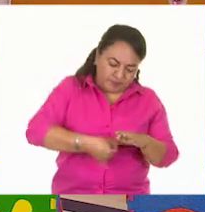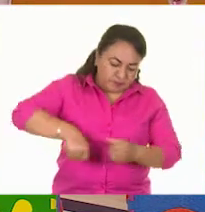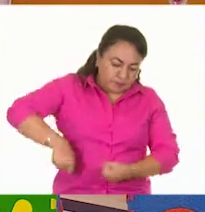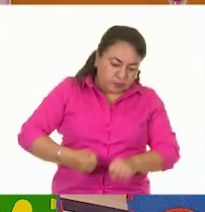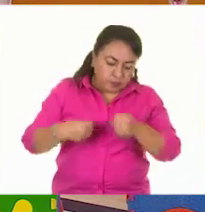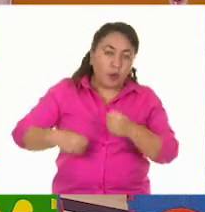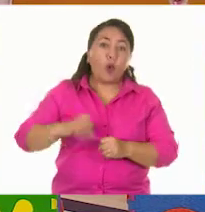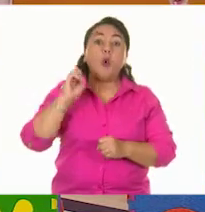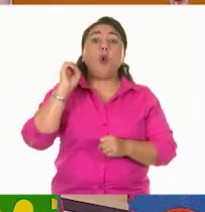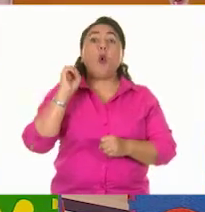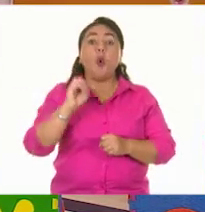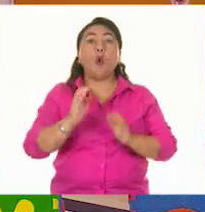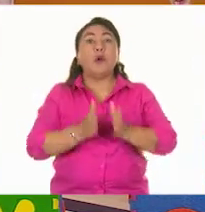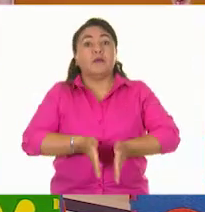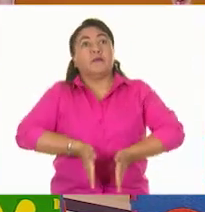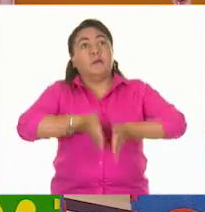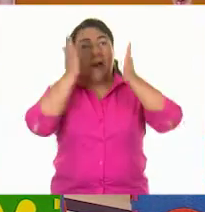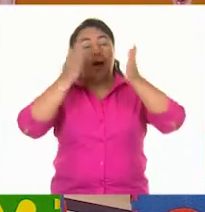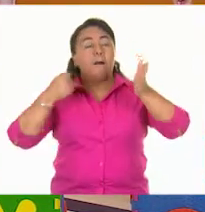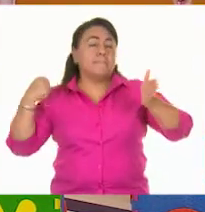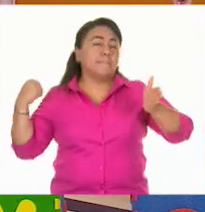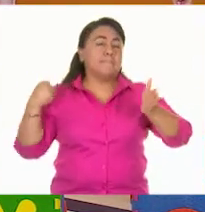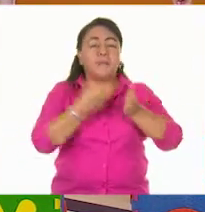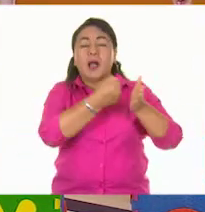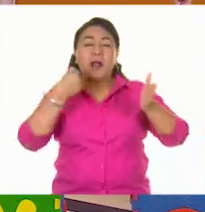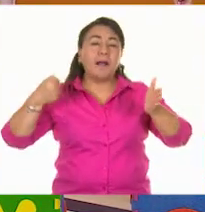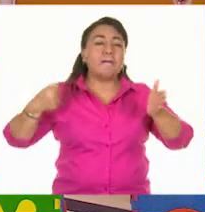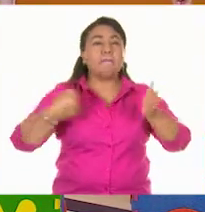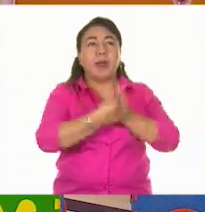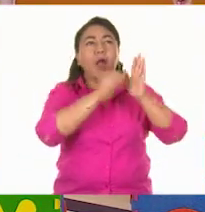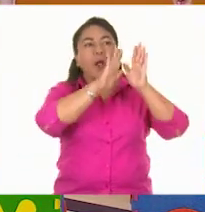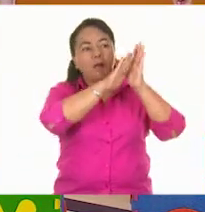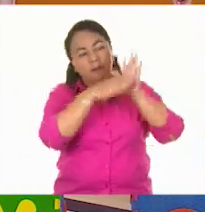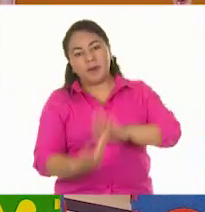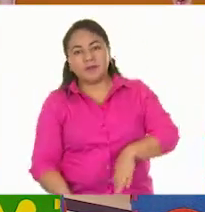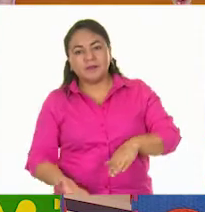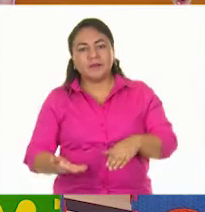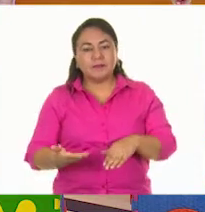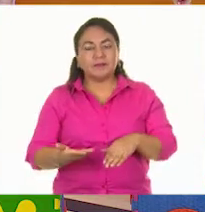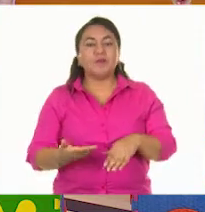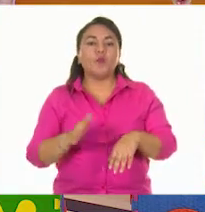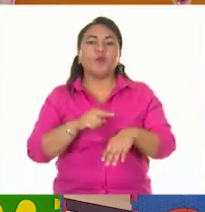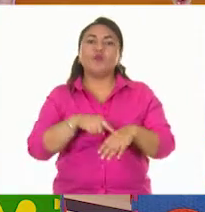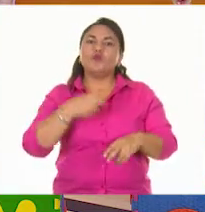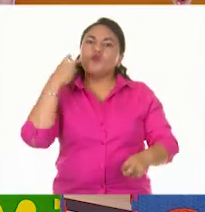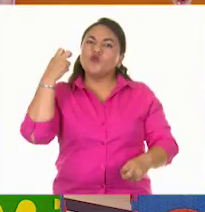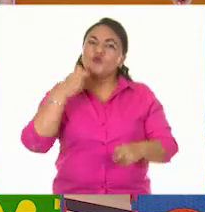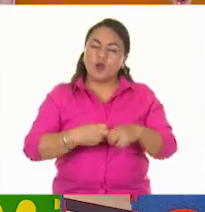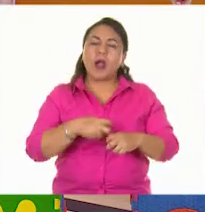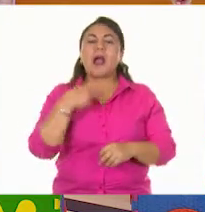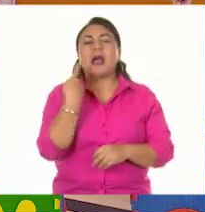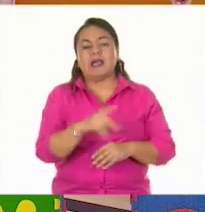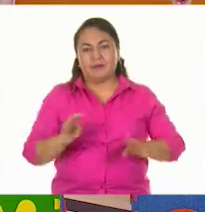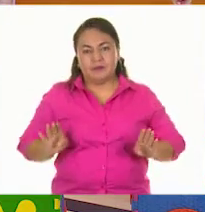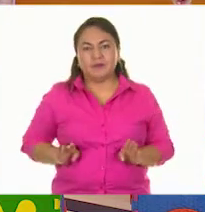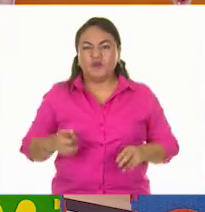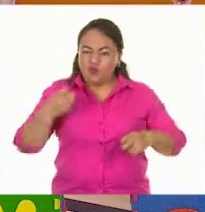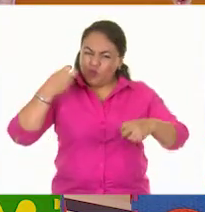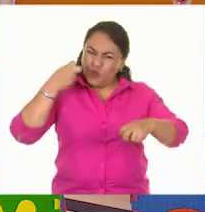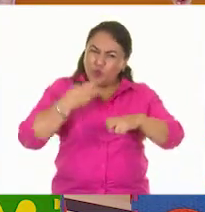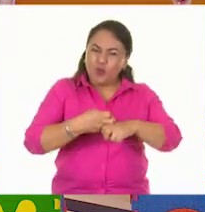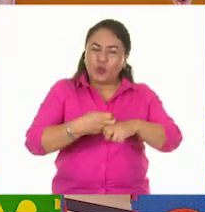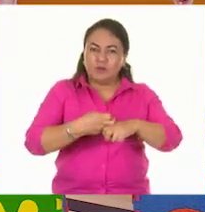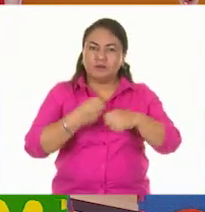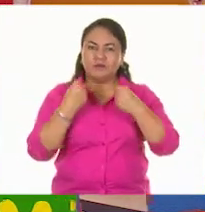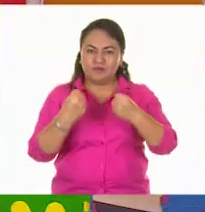pared porque es muy dura, tiene mucha rigidez. Entonces, tenemos otra característica de los sólidos. Tienen